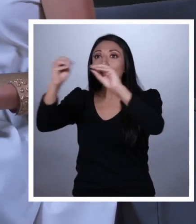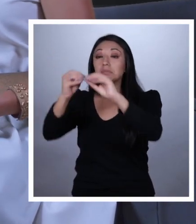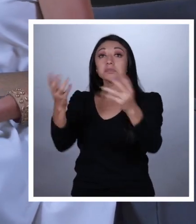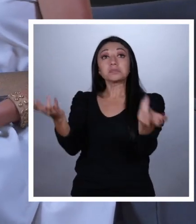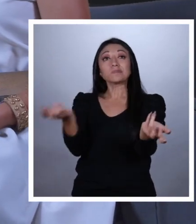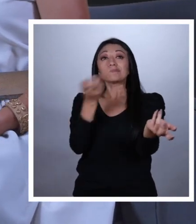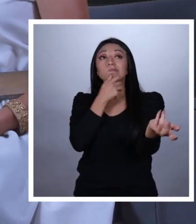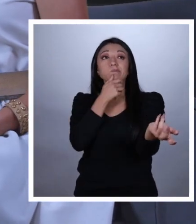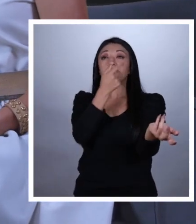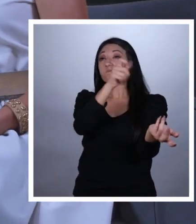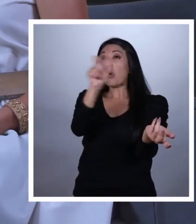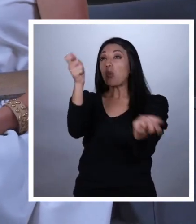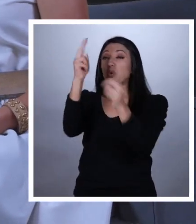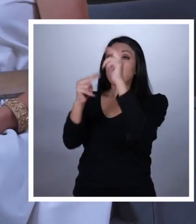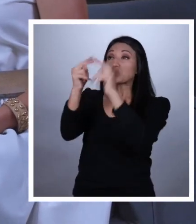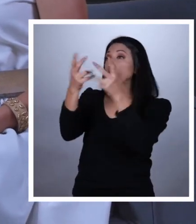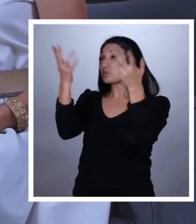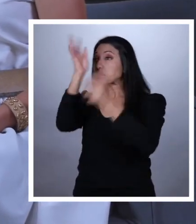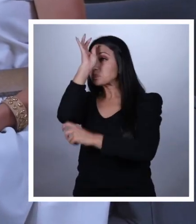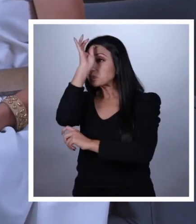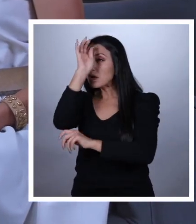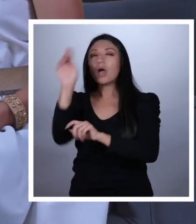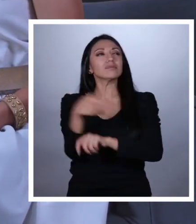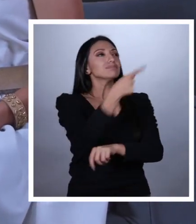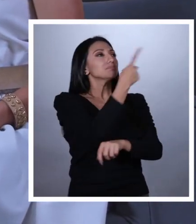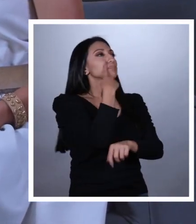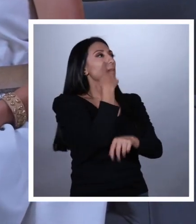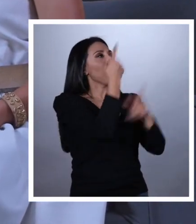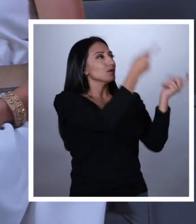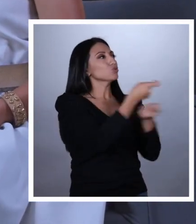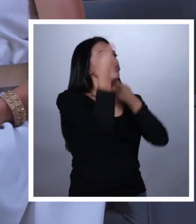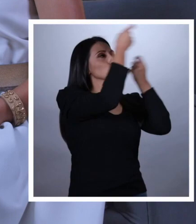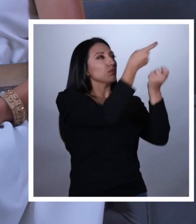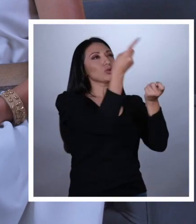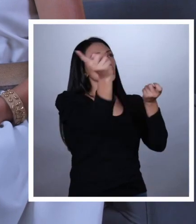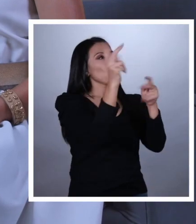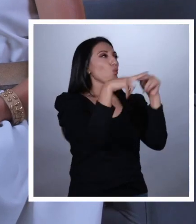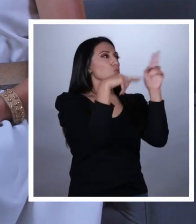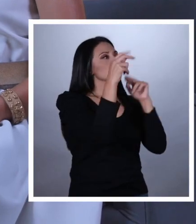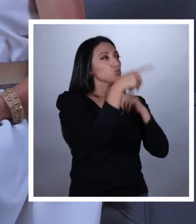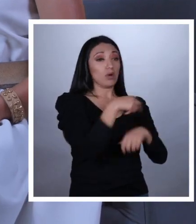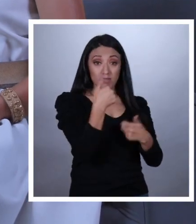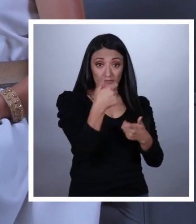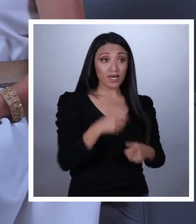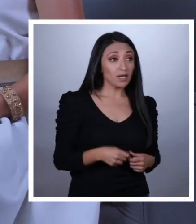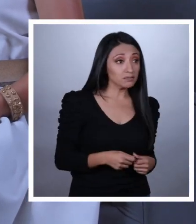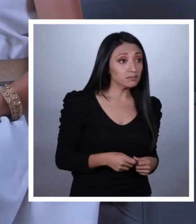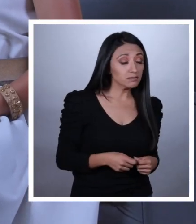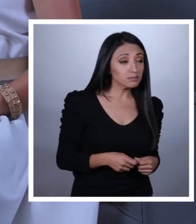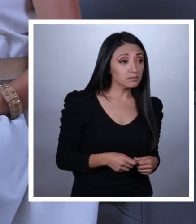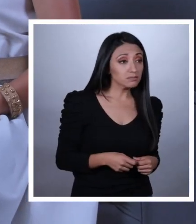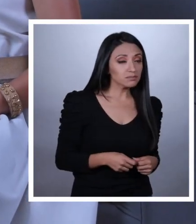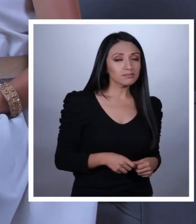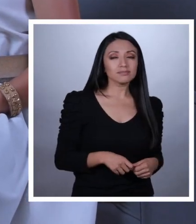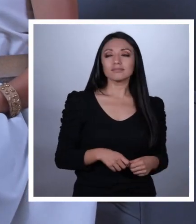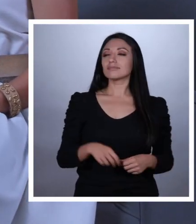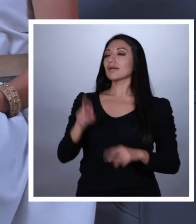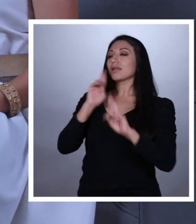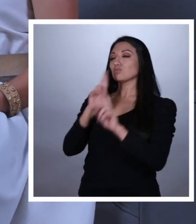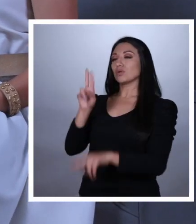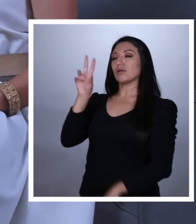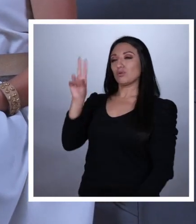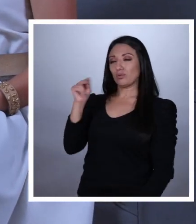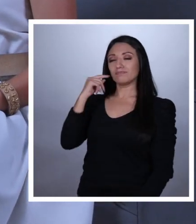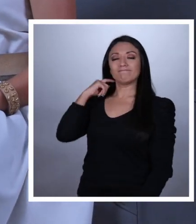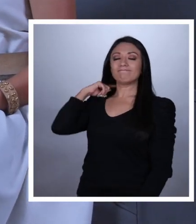Y ya que no conozco otra empresa de construcción, ¿está bien que le dé a mi papá ese trabajo? La